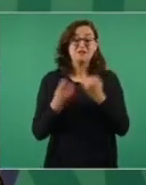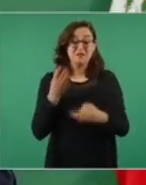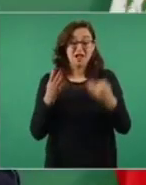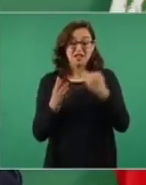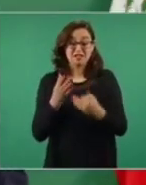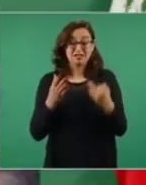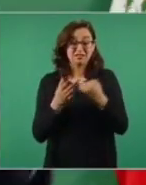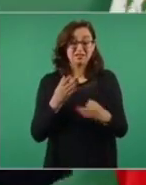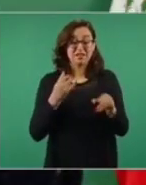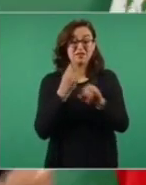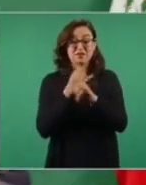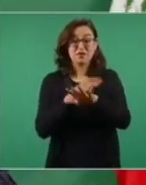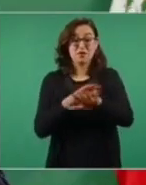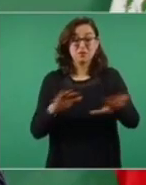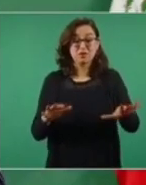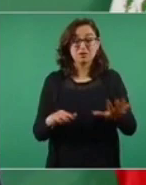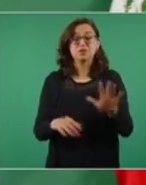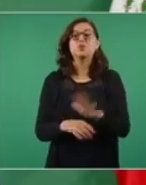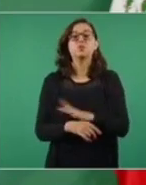guerra sucia,